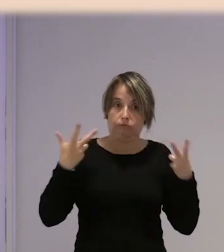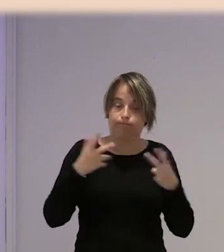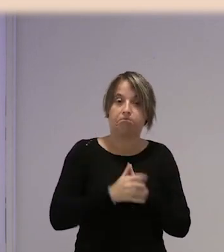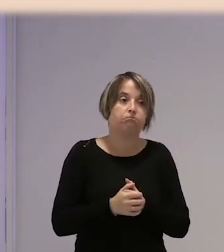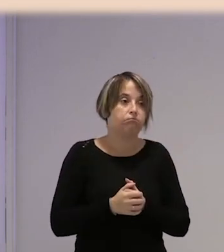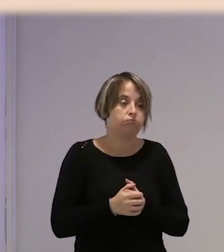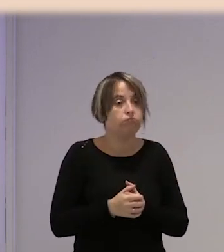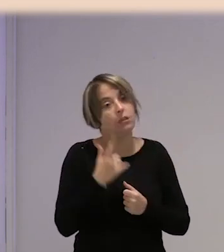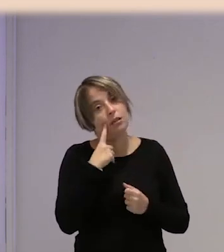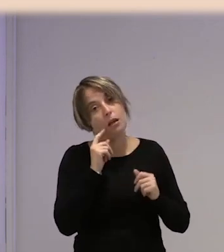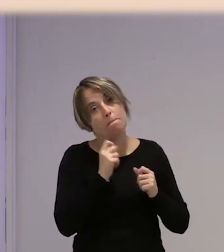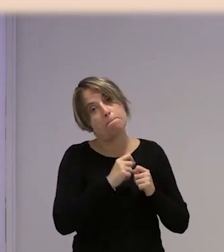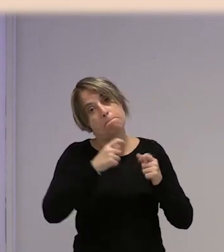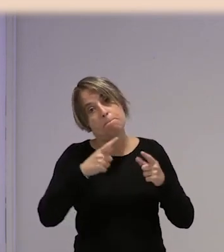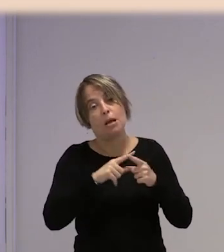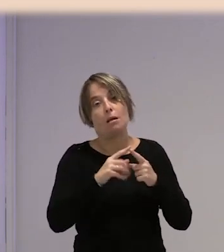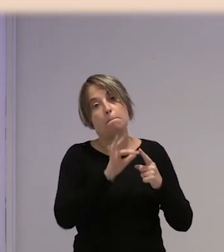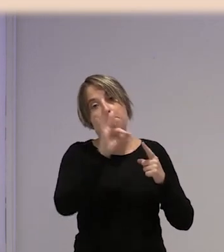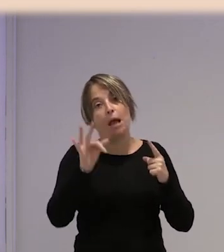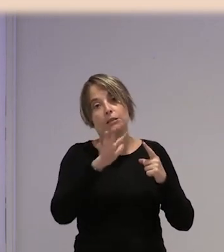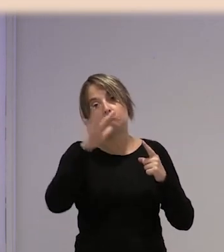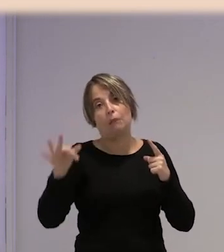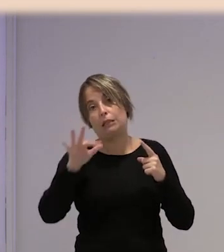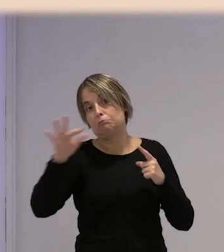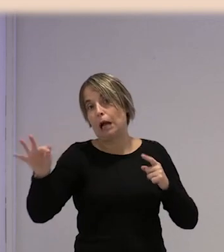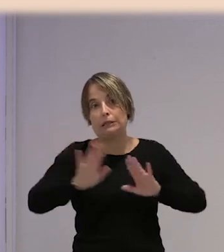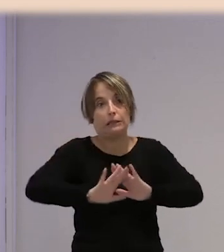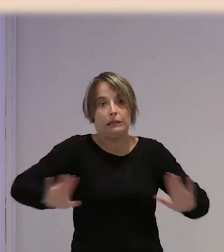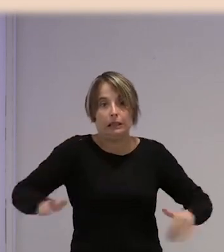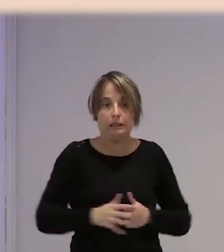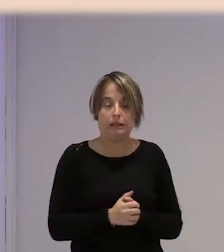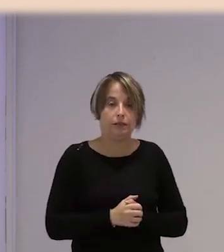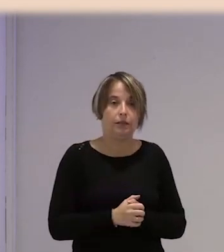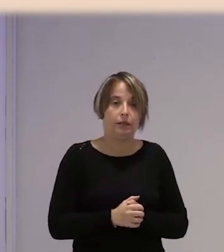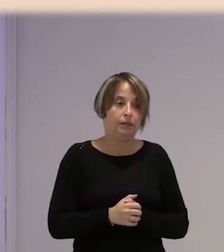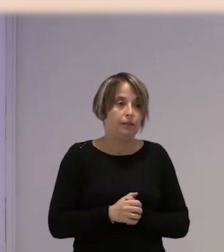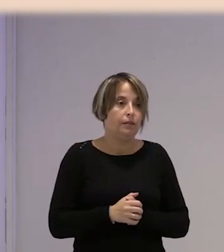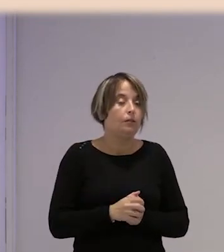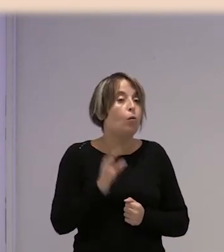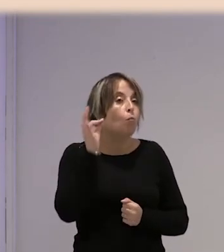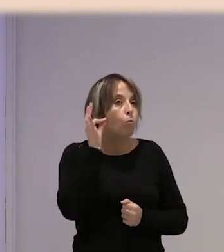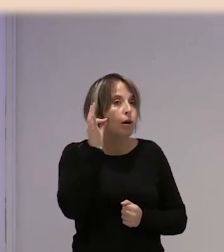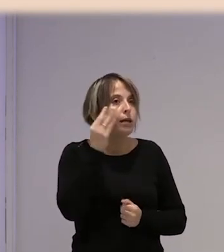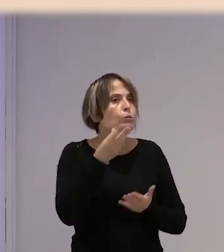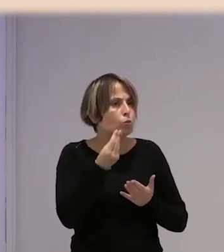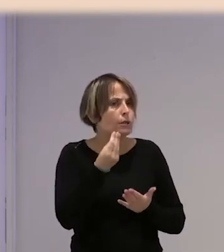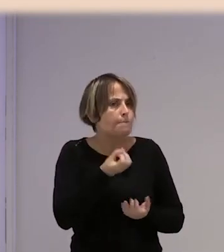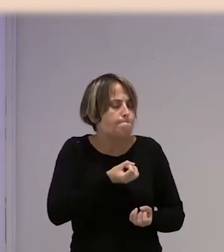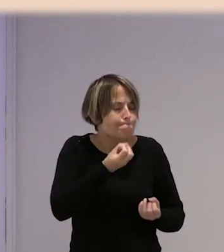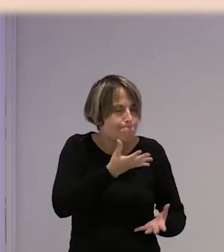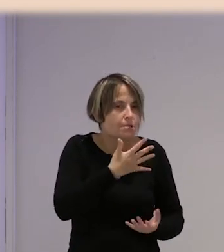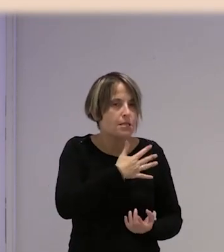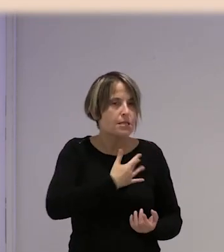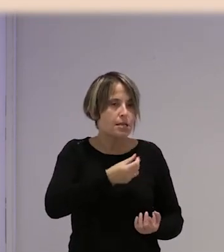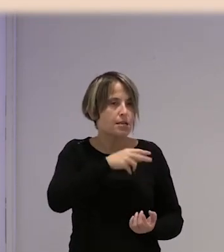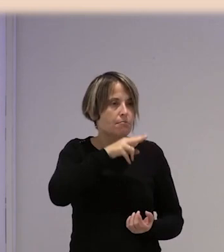escuché y se tuvo otro caso más. Es que el problema es que muchas de ellas, muchas de ellas quieren hablar, quieren hablar, quieren contar todo lo